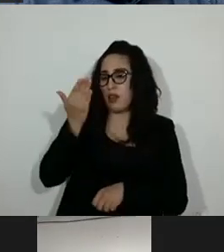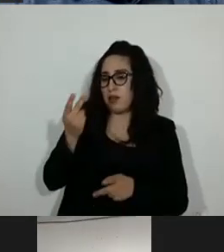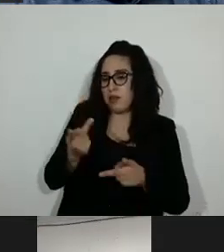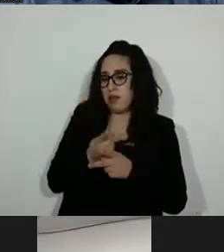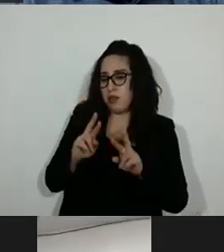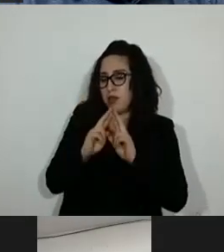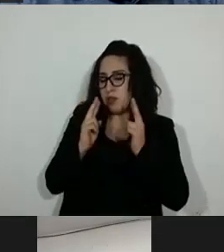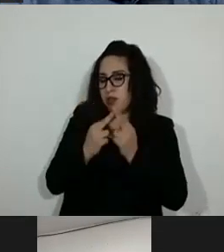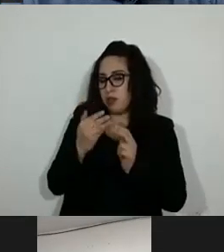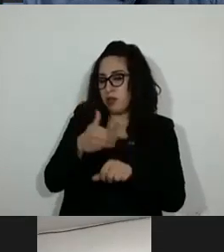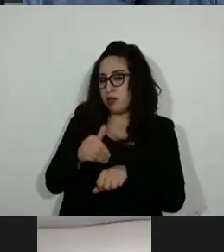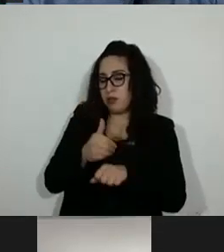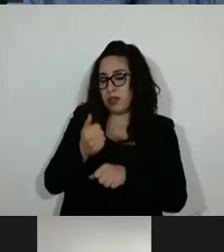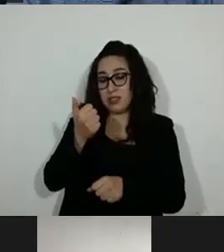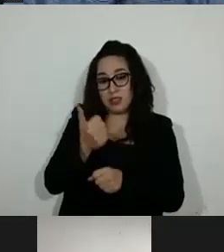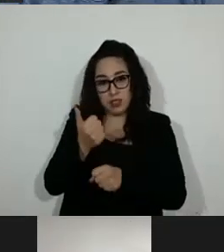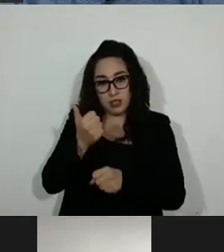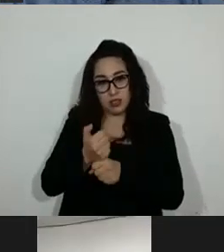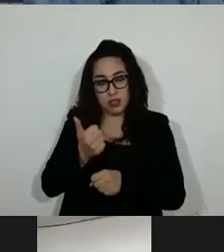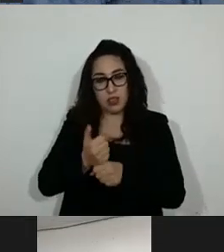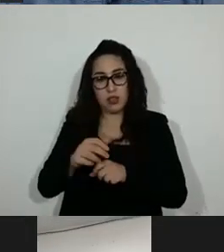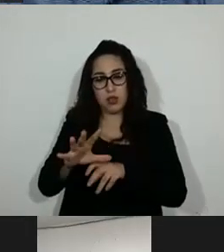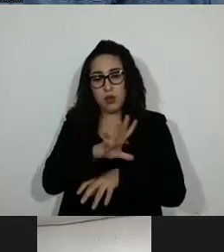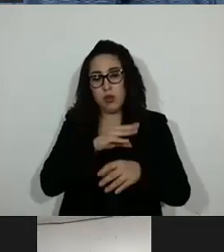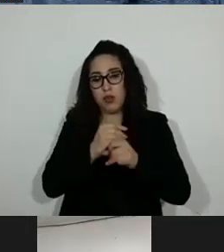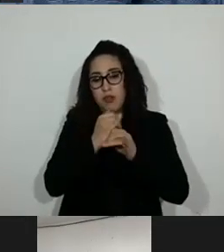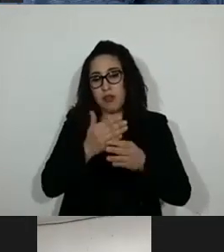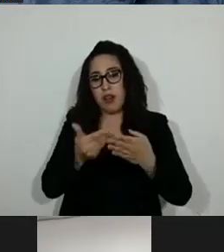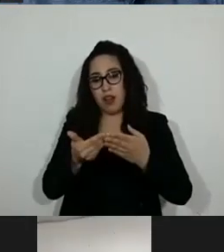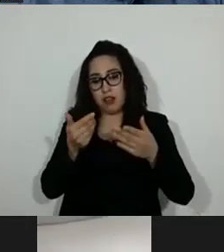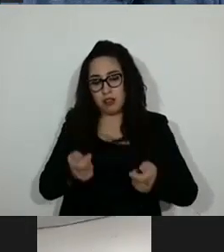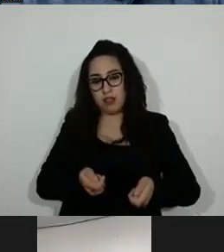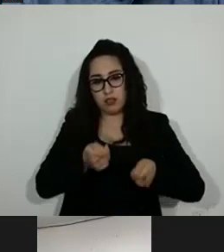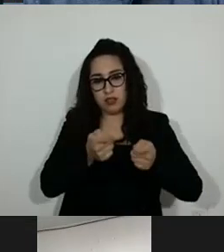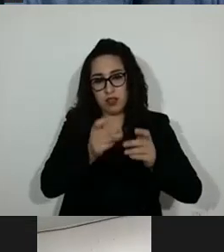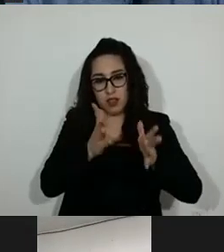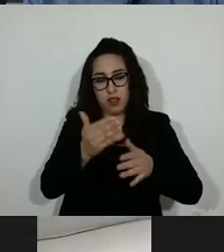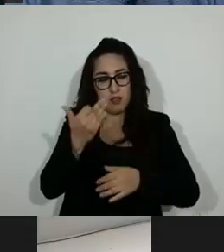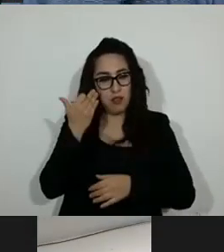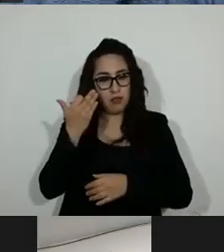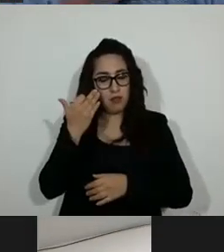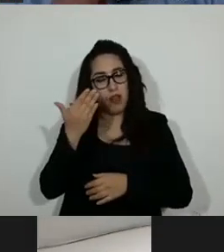ordinaria de esta comisión, la cual fue circulada con antelación.